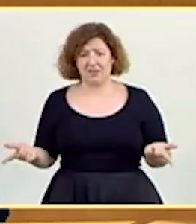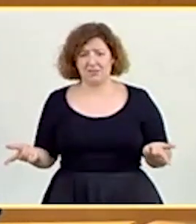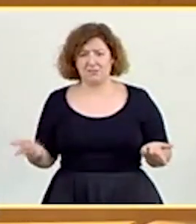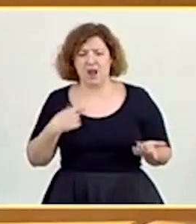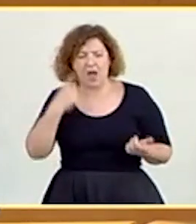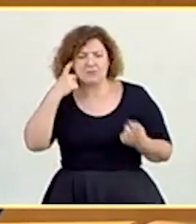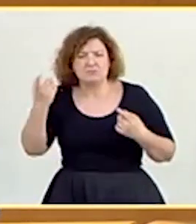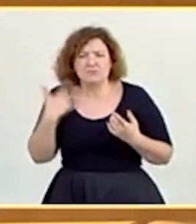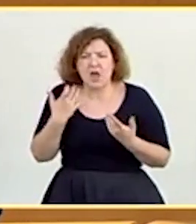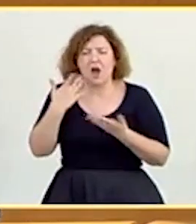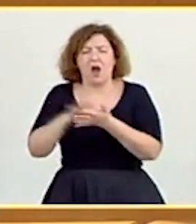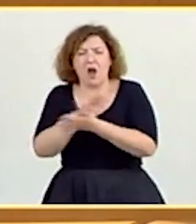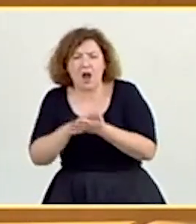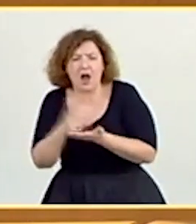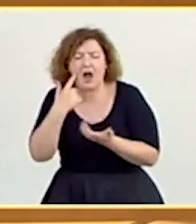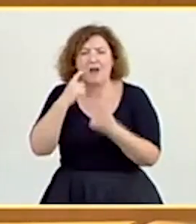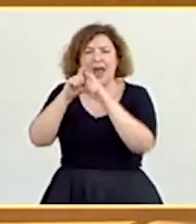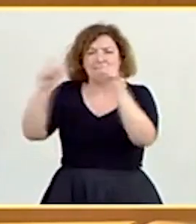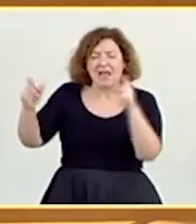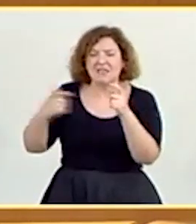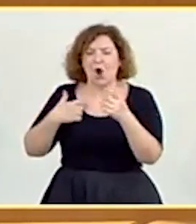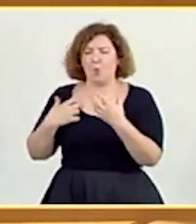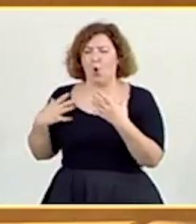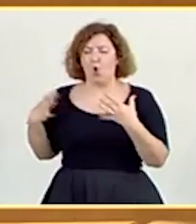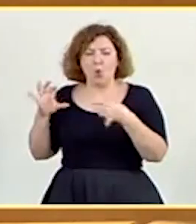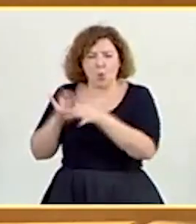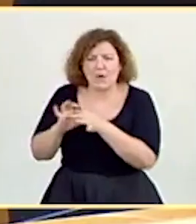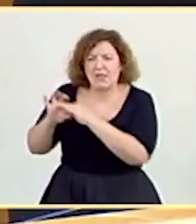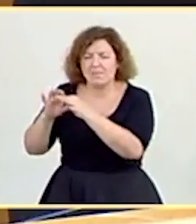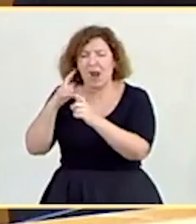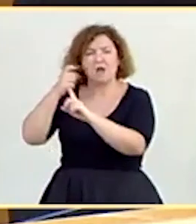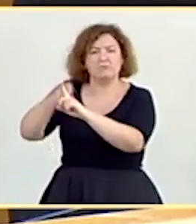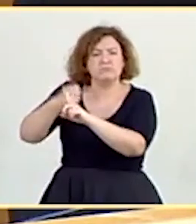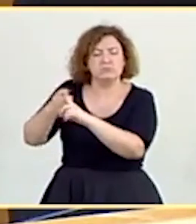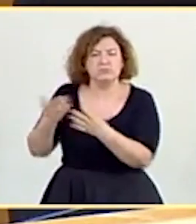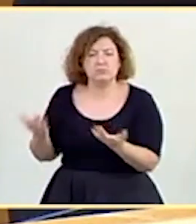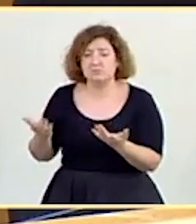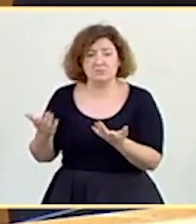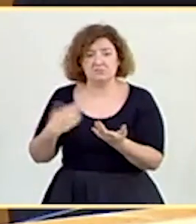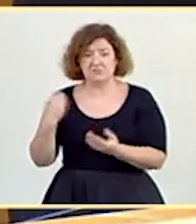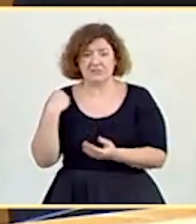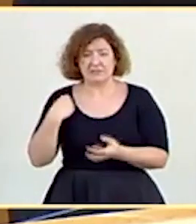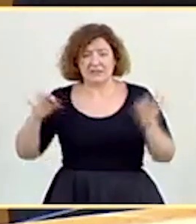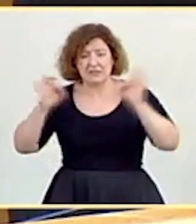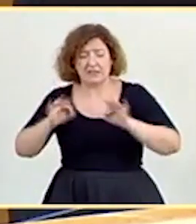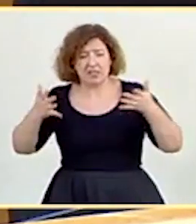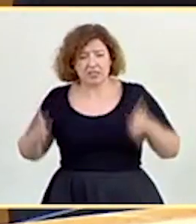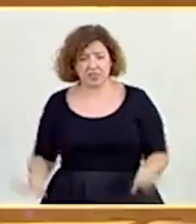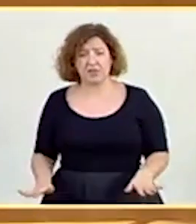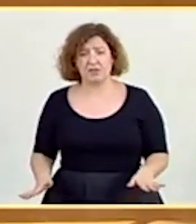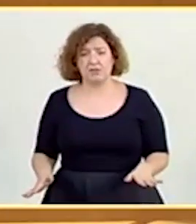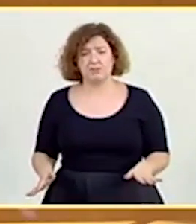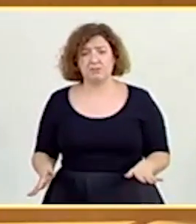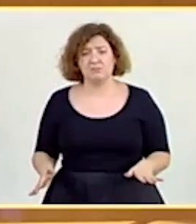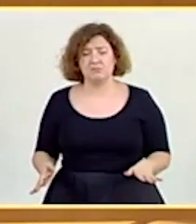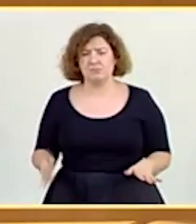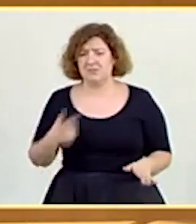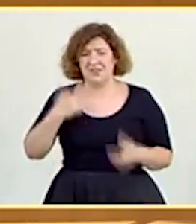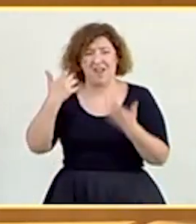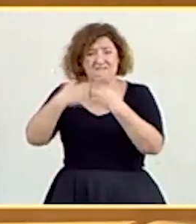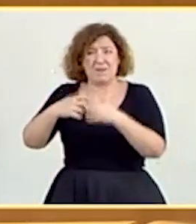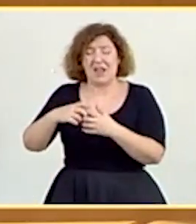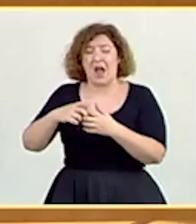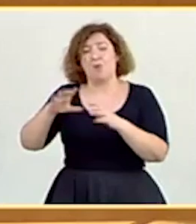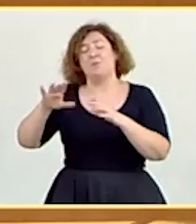intentar interceder y hablar con la empresa. Nadie se ha puesto en contacto con nosotros. Y estamos hablando de la segunda mayor fábrica de